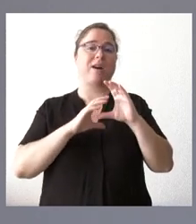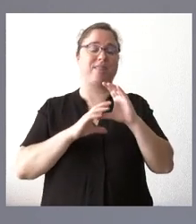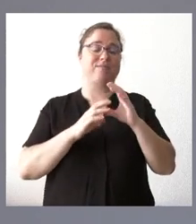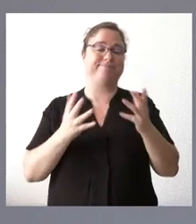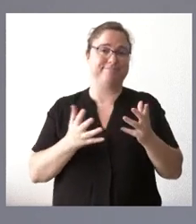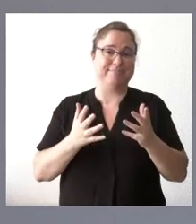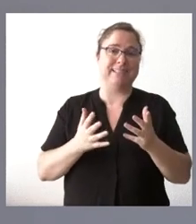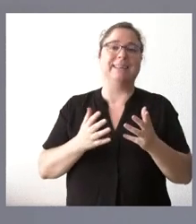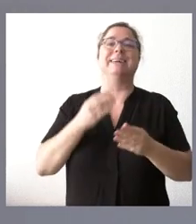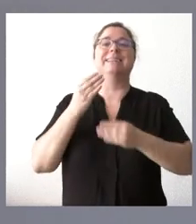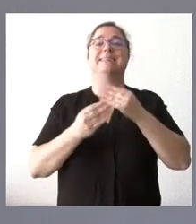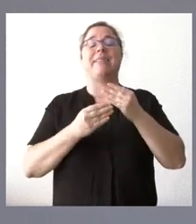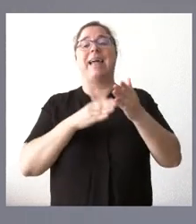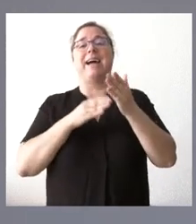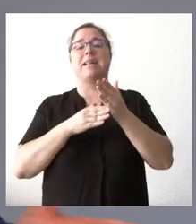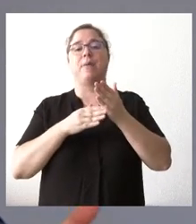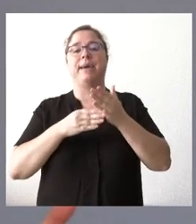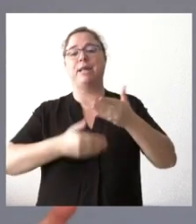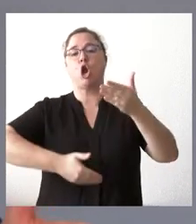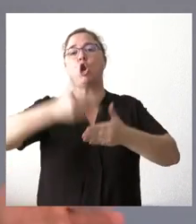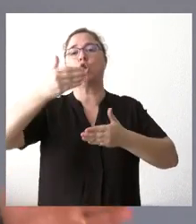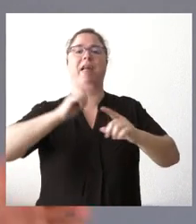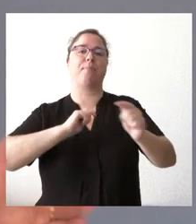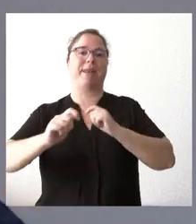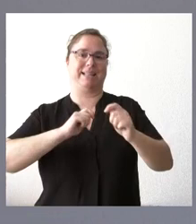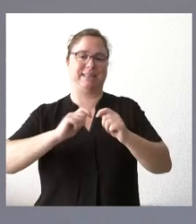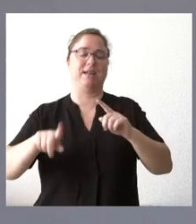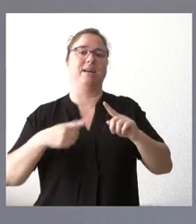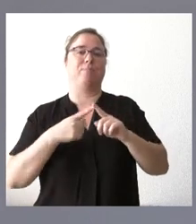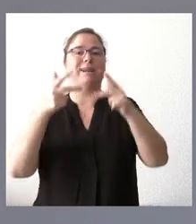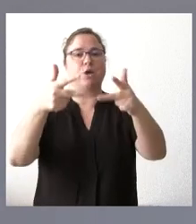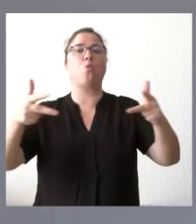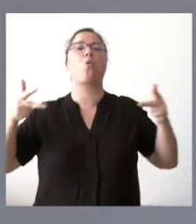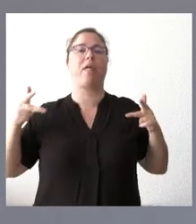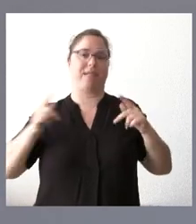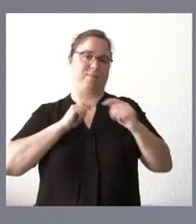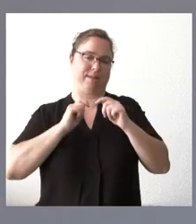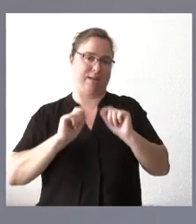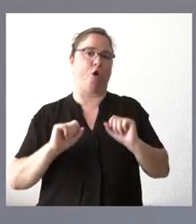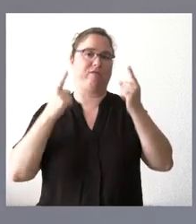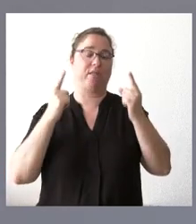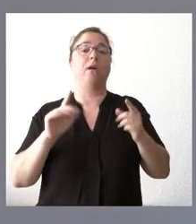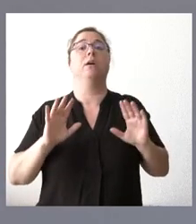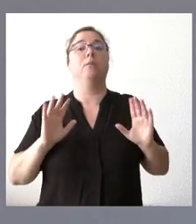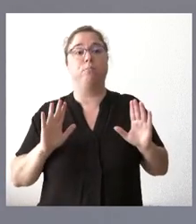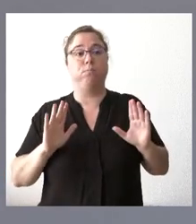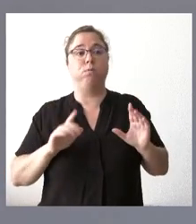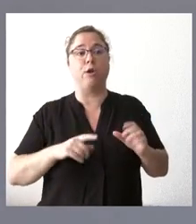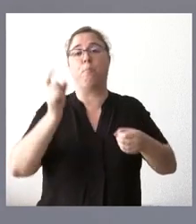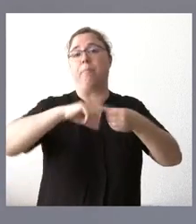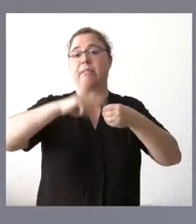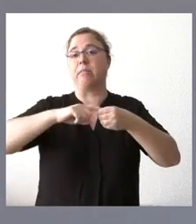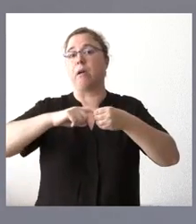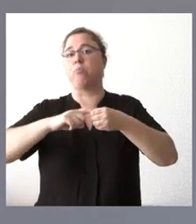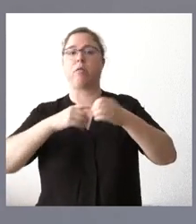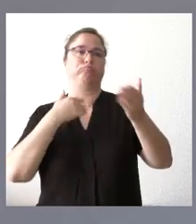se administra a través de sus notas de prensa y a través de sus ruedas de prensa oficiales. Y eso no quita en modo alguna para que sus miembros puedan hacer declaraciones